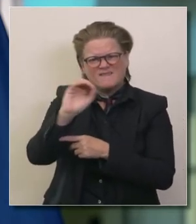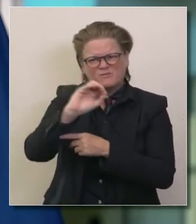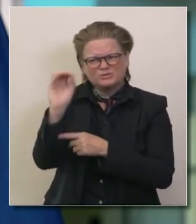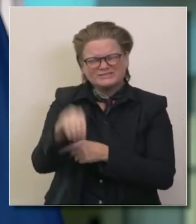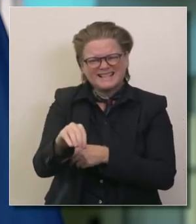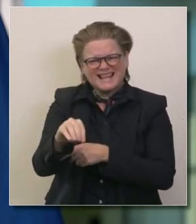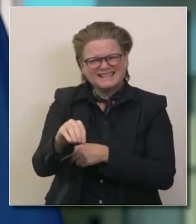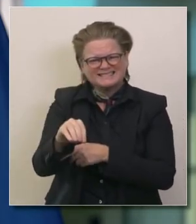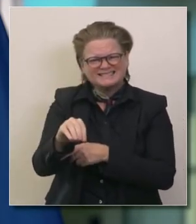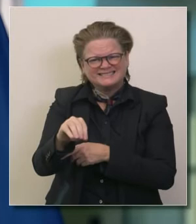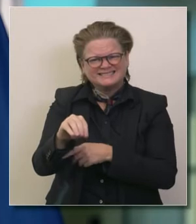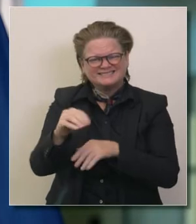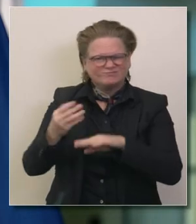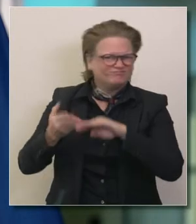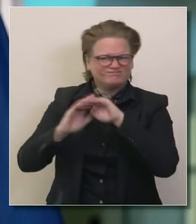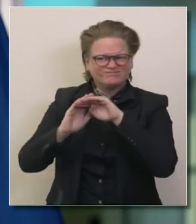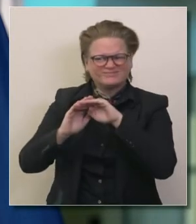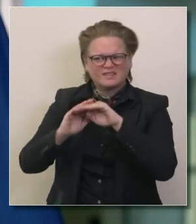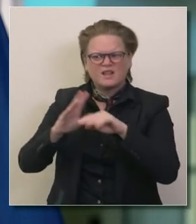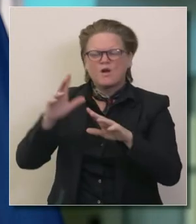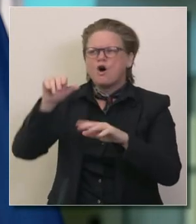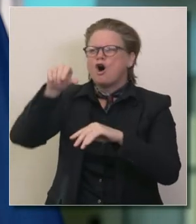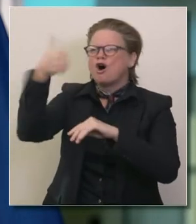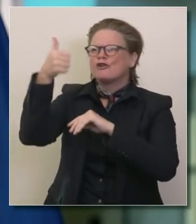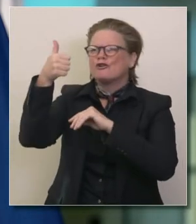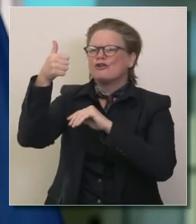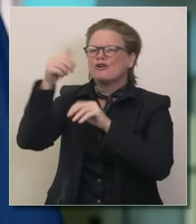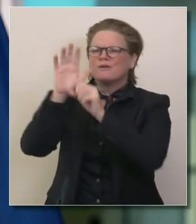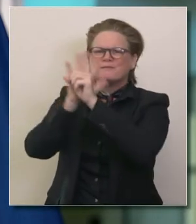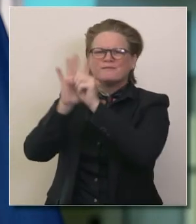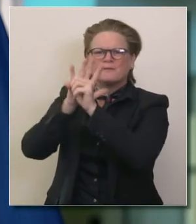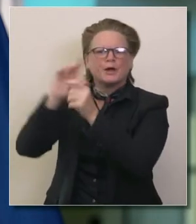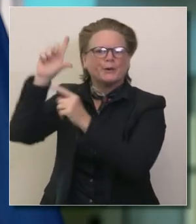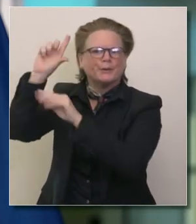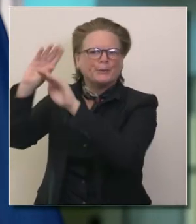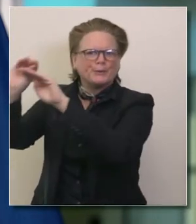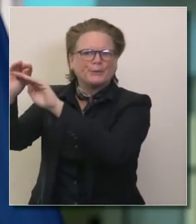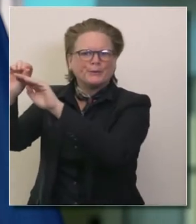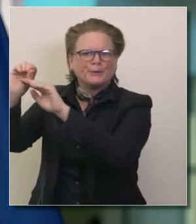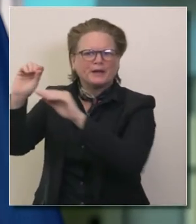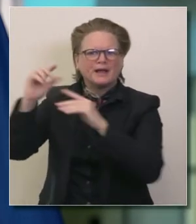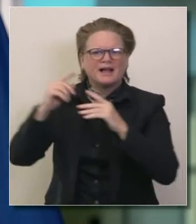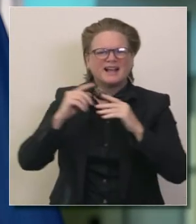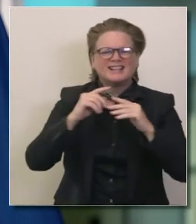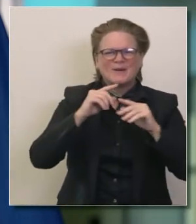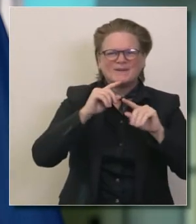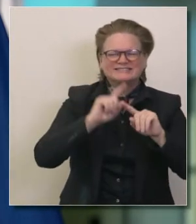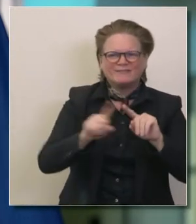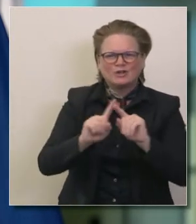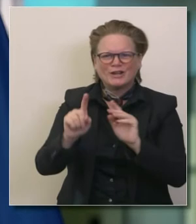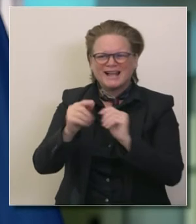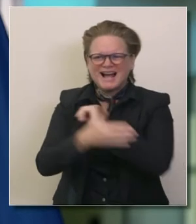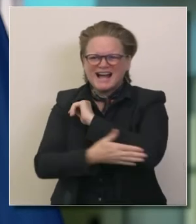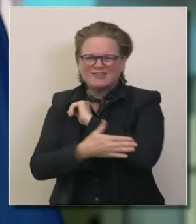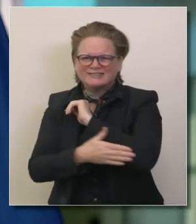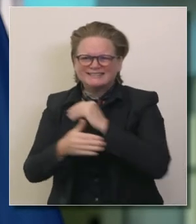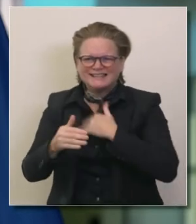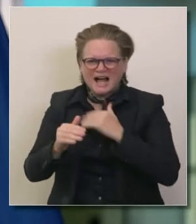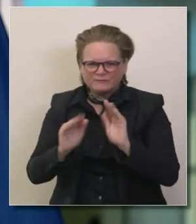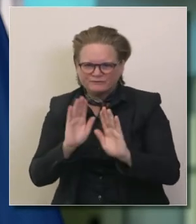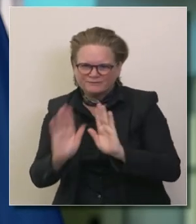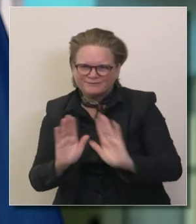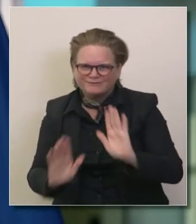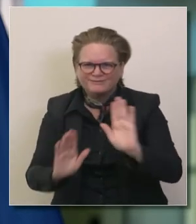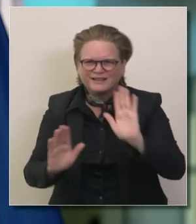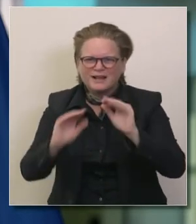ciento ahora está mayor a eso y hay una preocupación por parte de maestros por